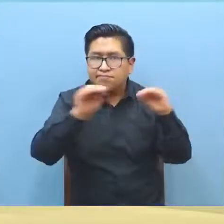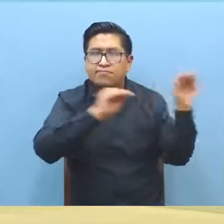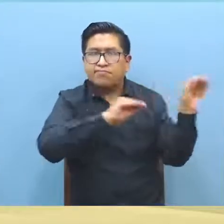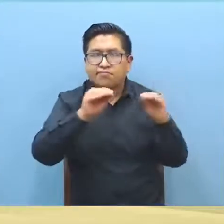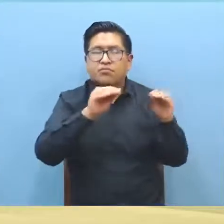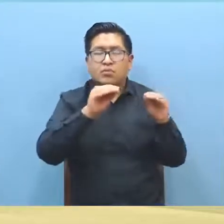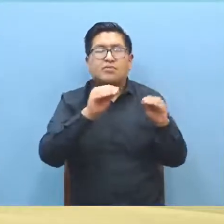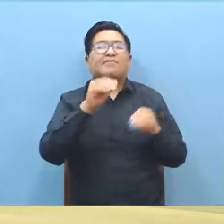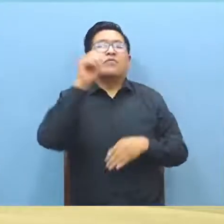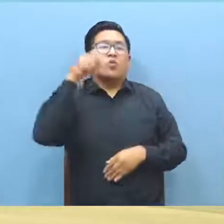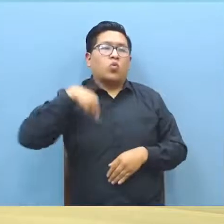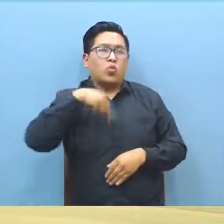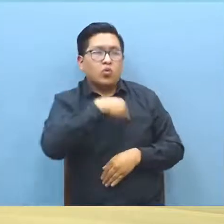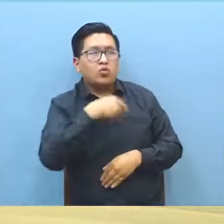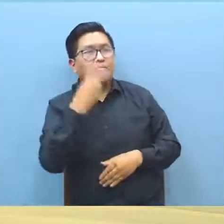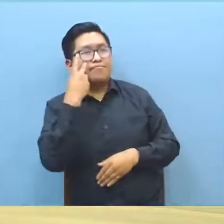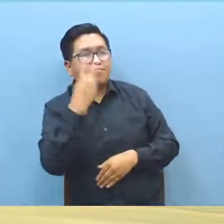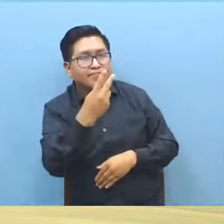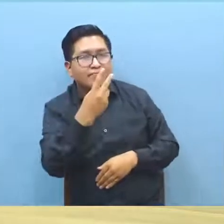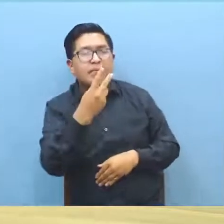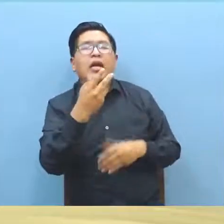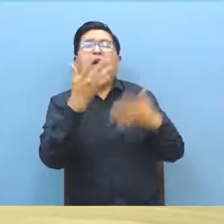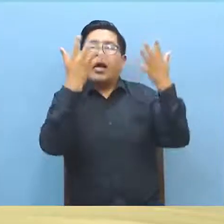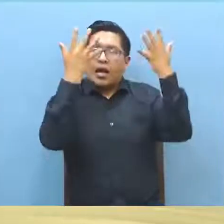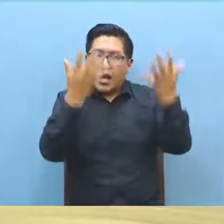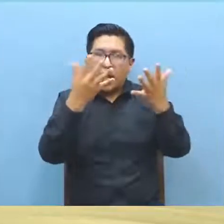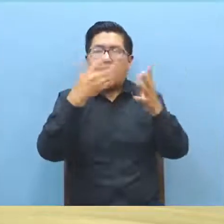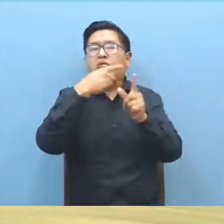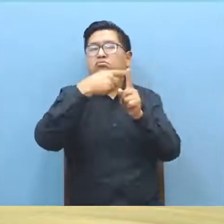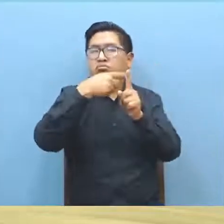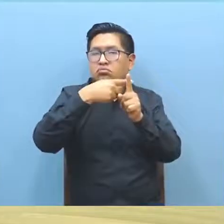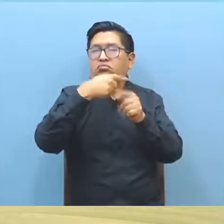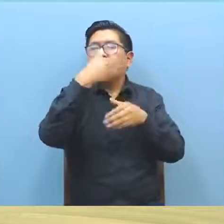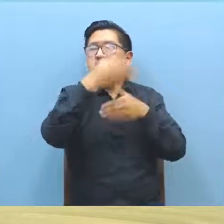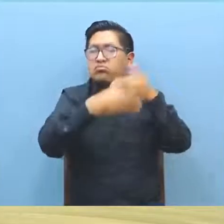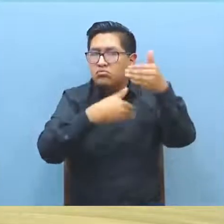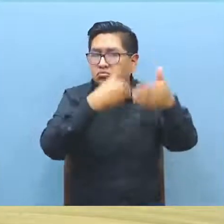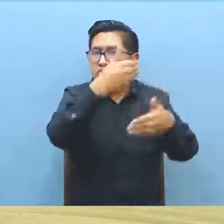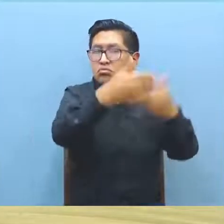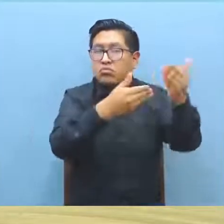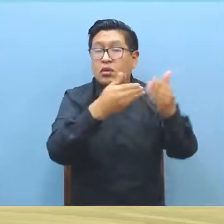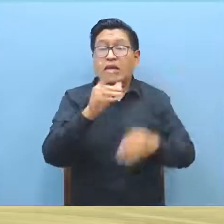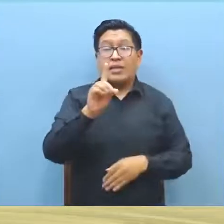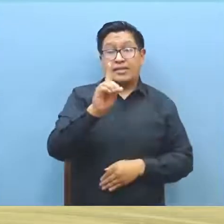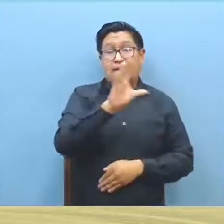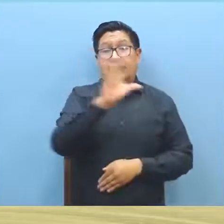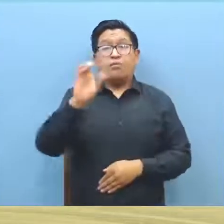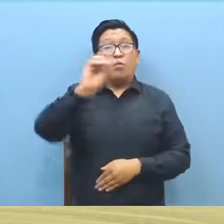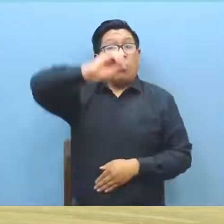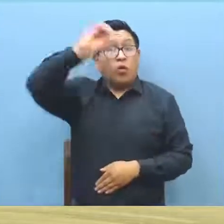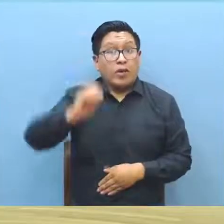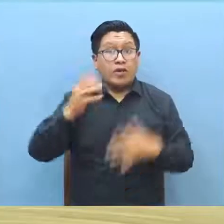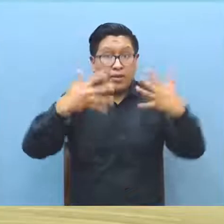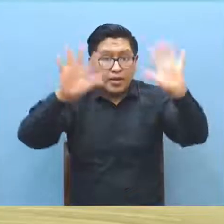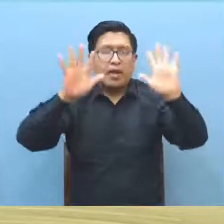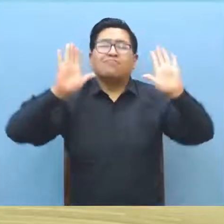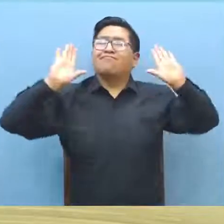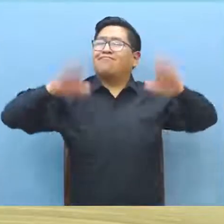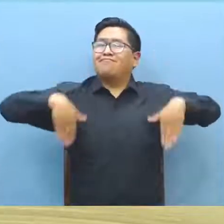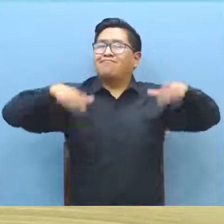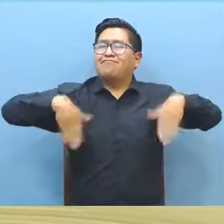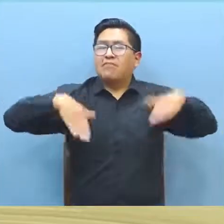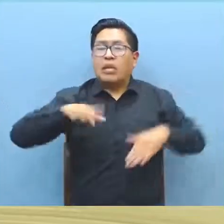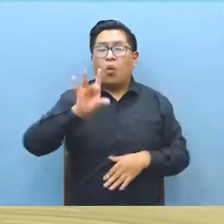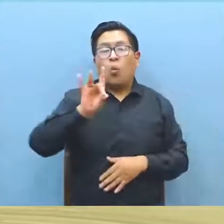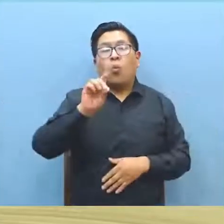se ha verificado que sí se está cumpliendo de forma parcial, que si bien no se ha logrado actualizar al 100%, pero hay un